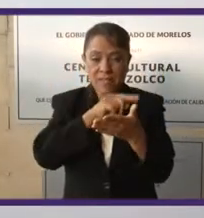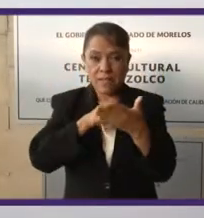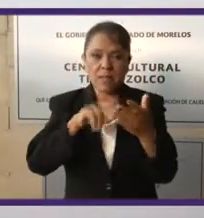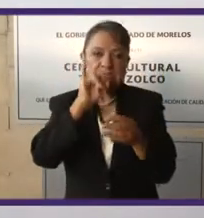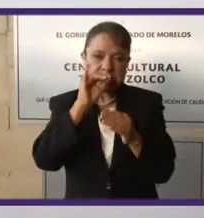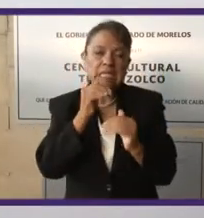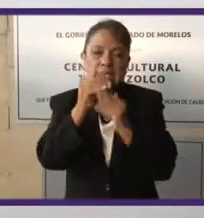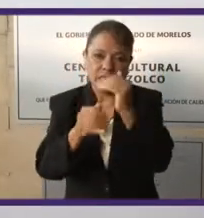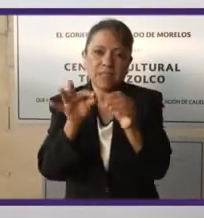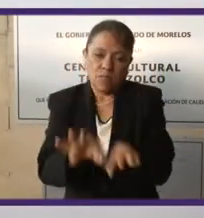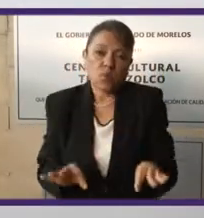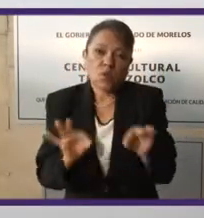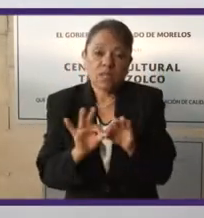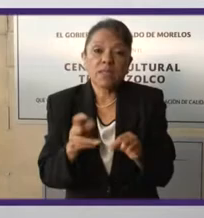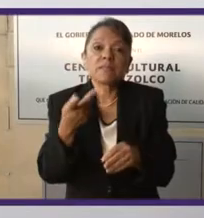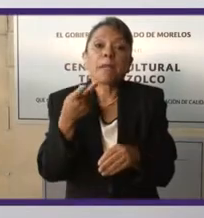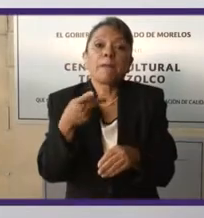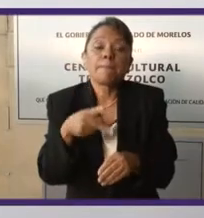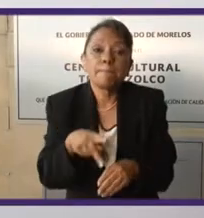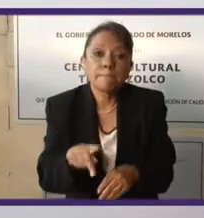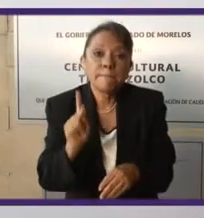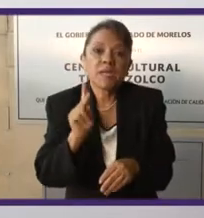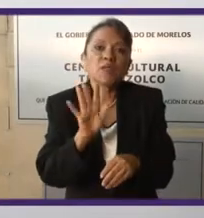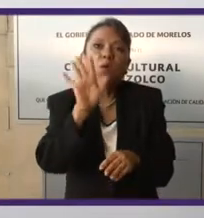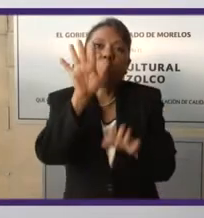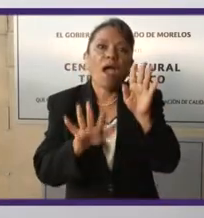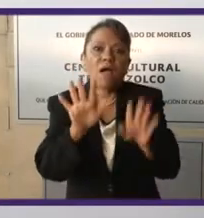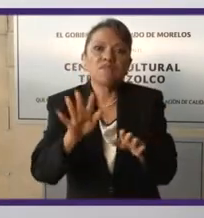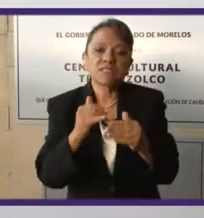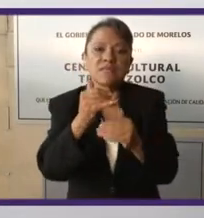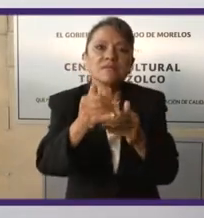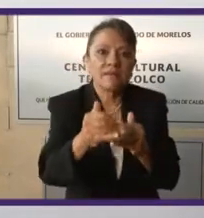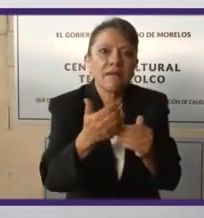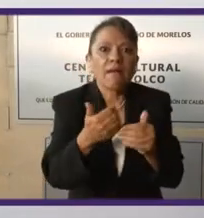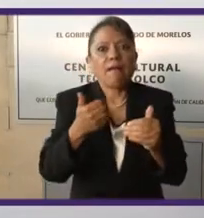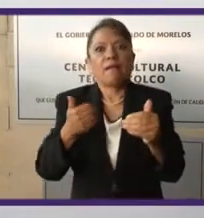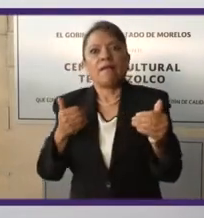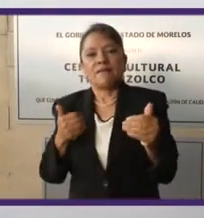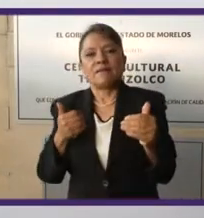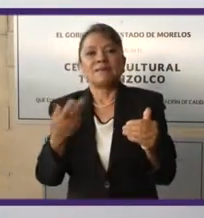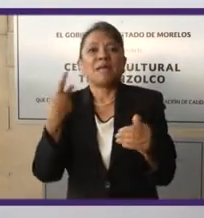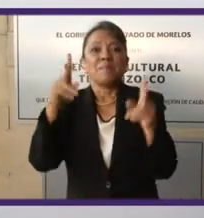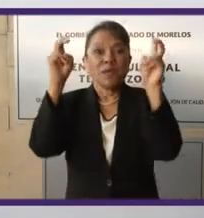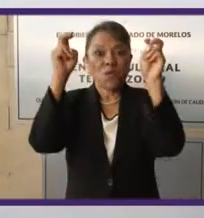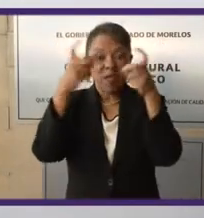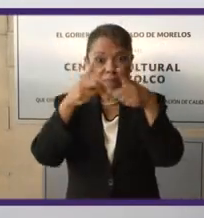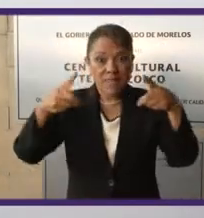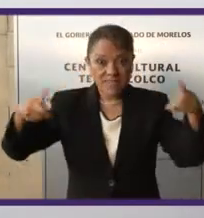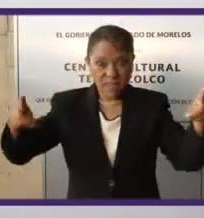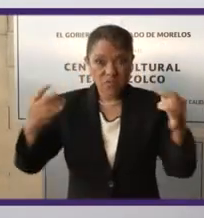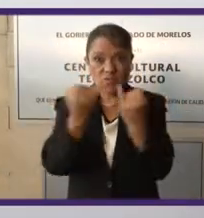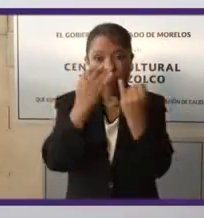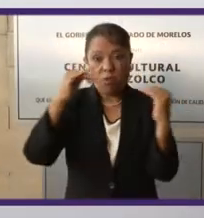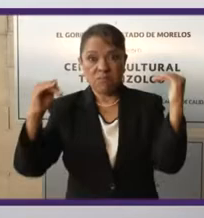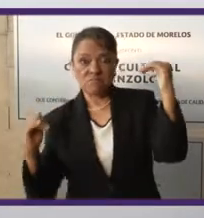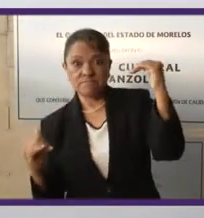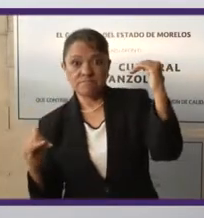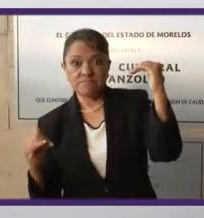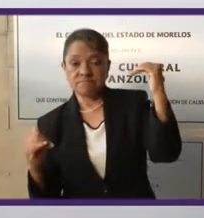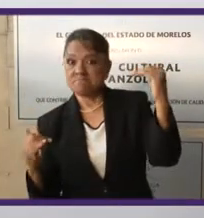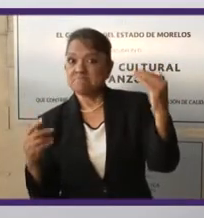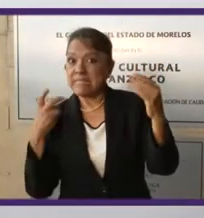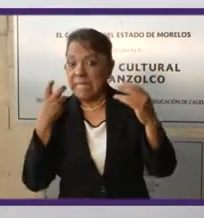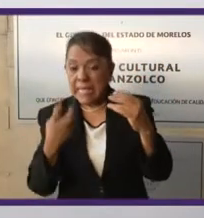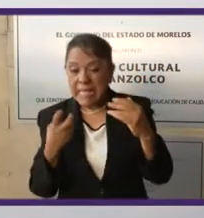y a veces como que nos regresamos. Pero el otro tema, el tema del desarrollo y la desigualdad, son el